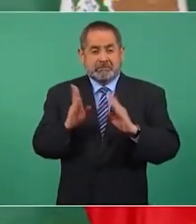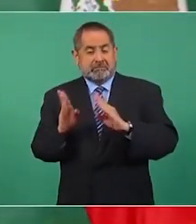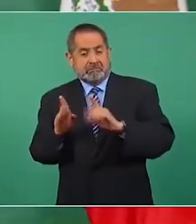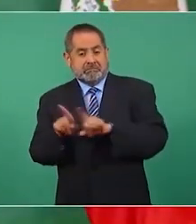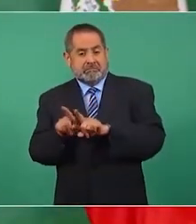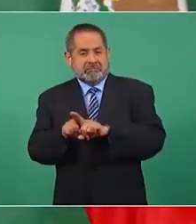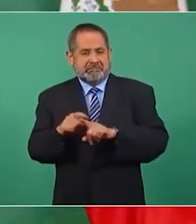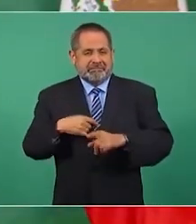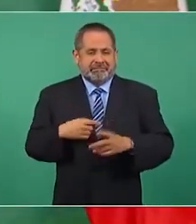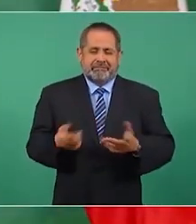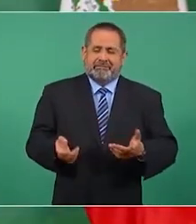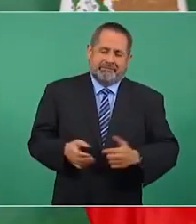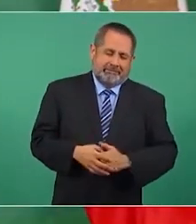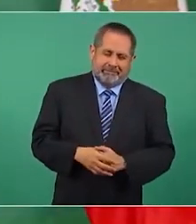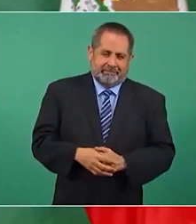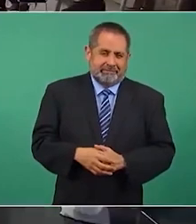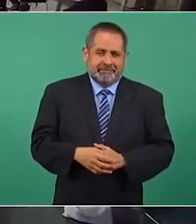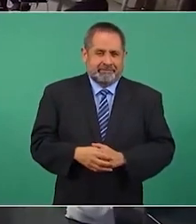pero bueno